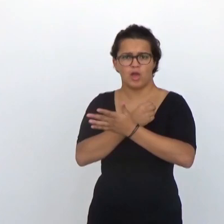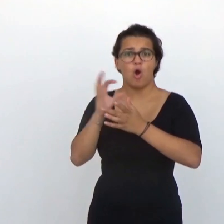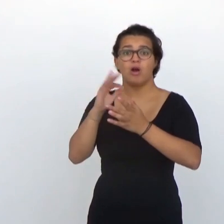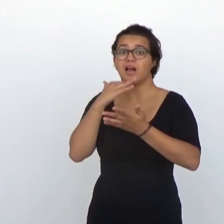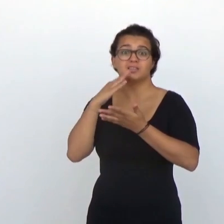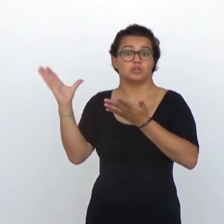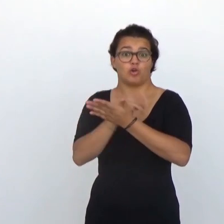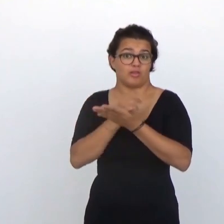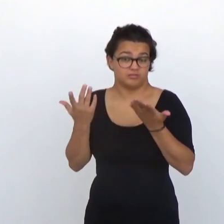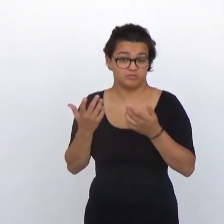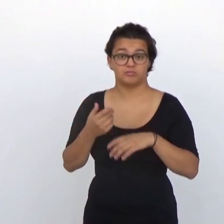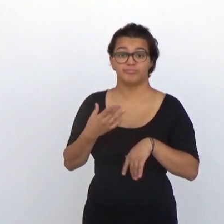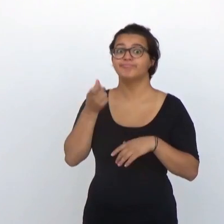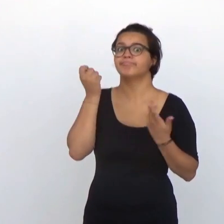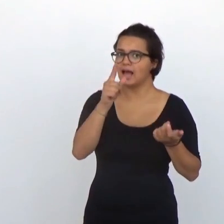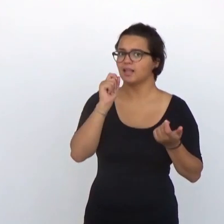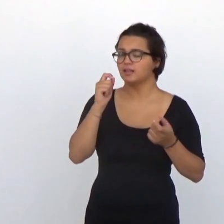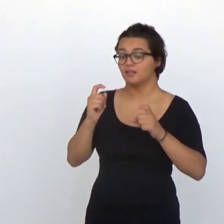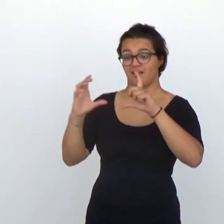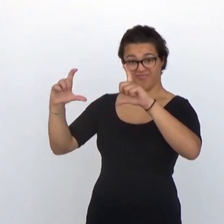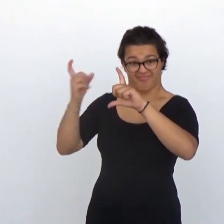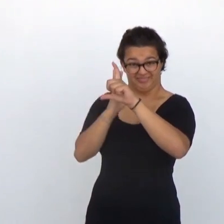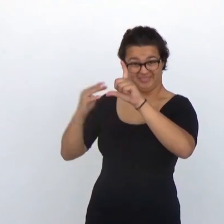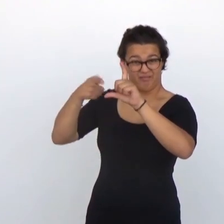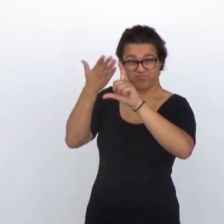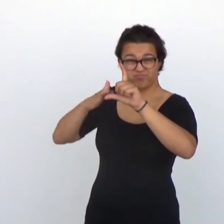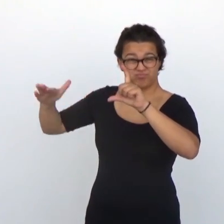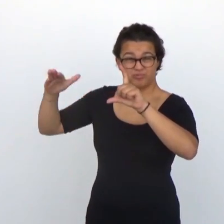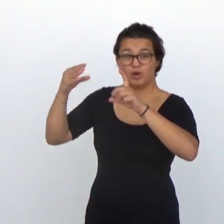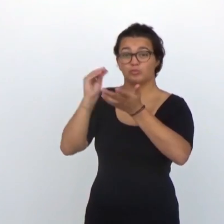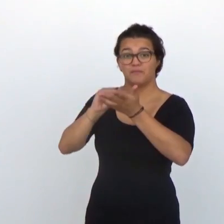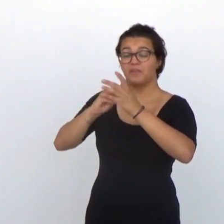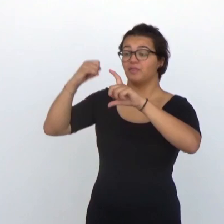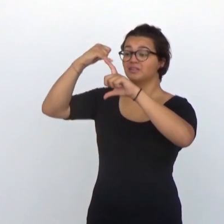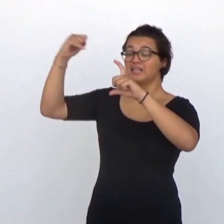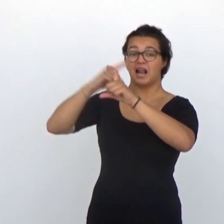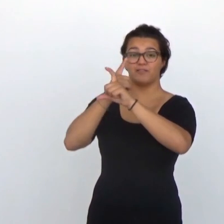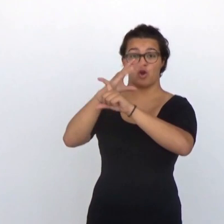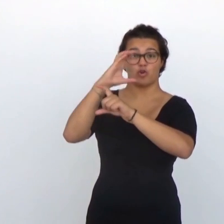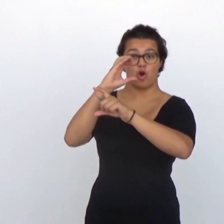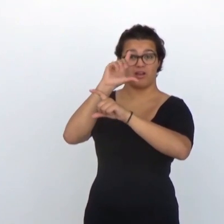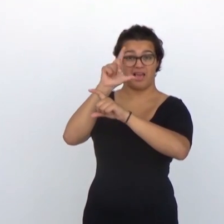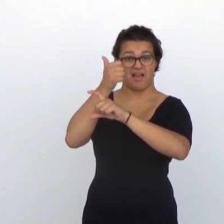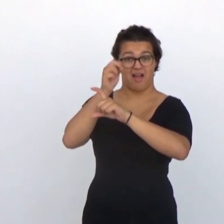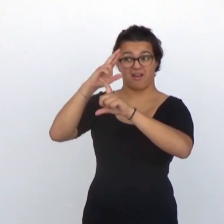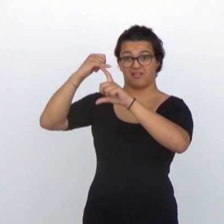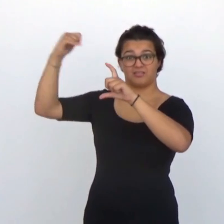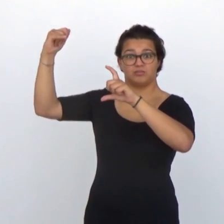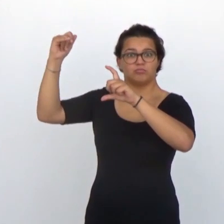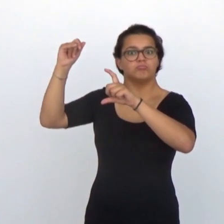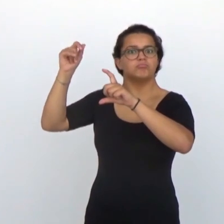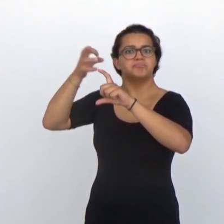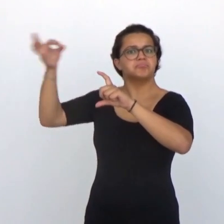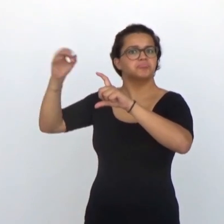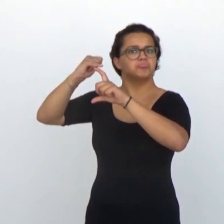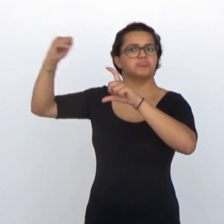ciliadas? Pues por suerte es frecuente que cuando desaparecen las células ciliadas el nervio coclear se